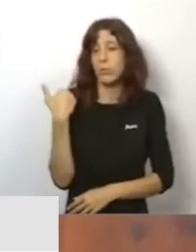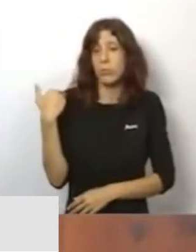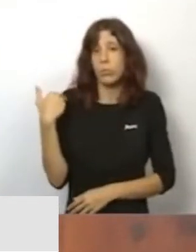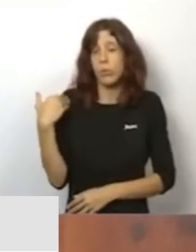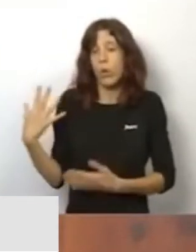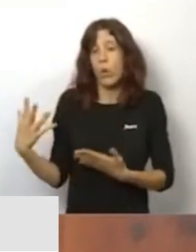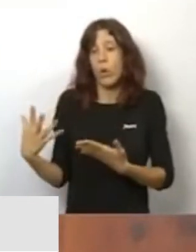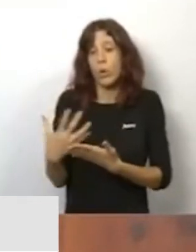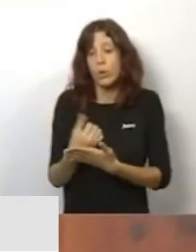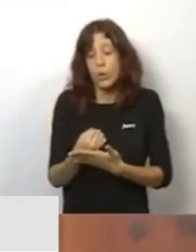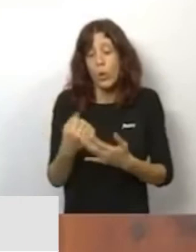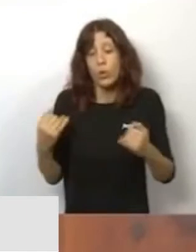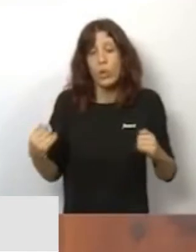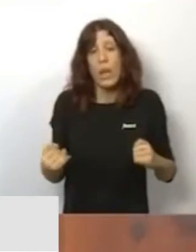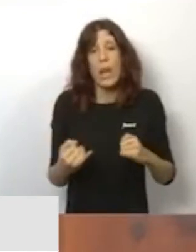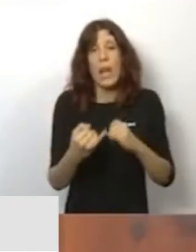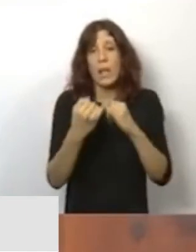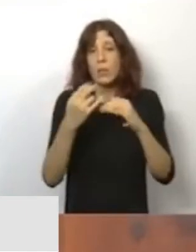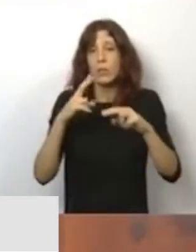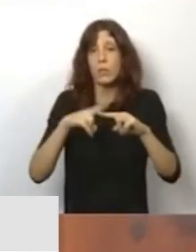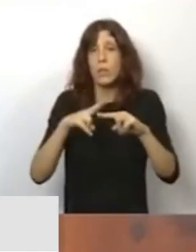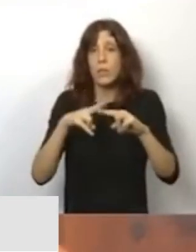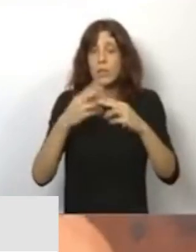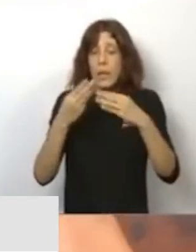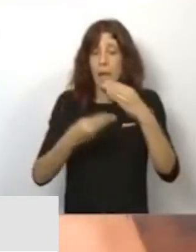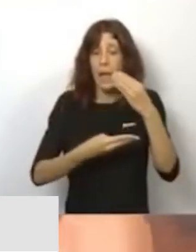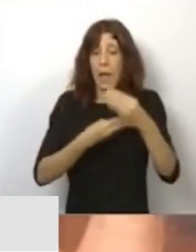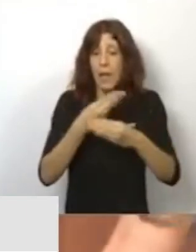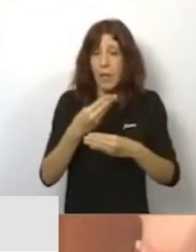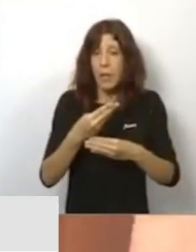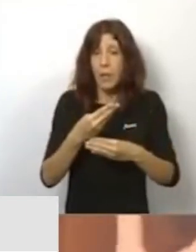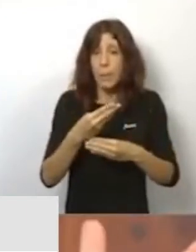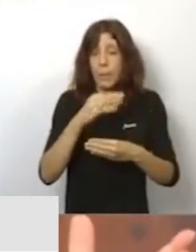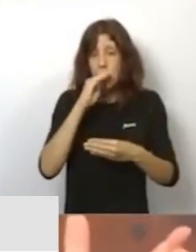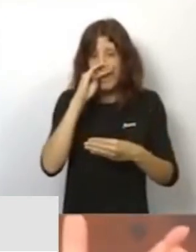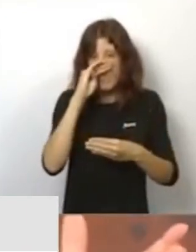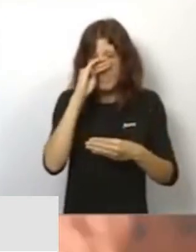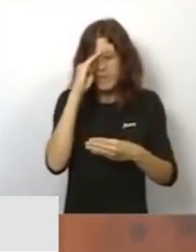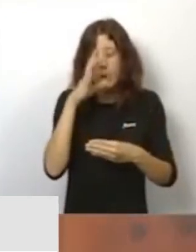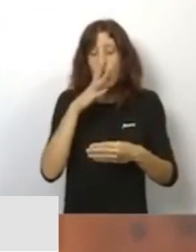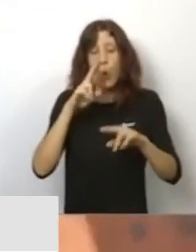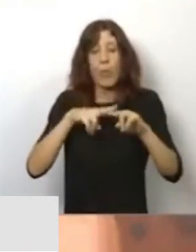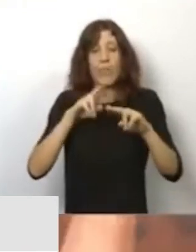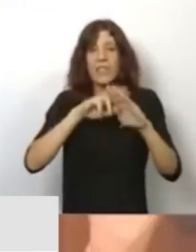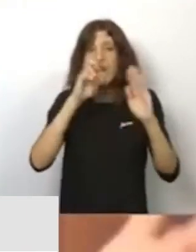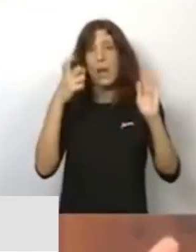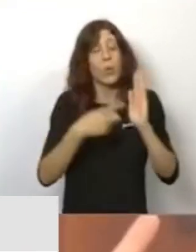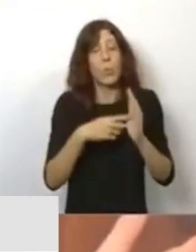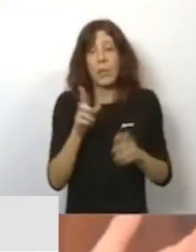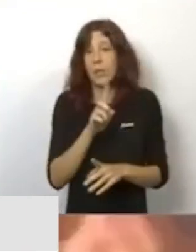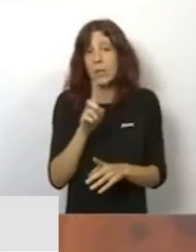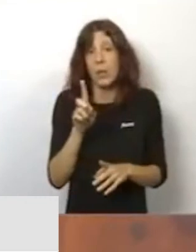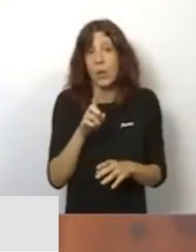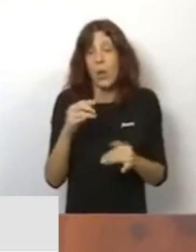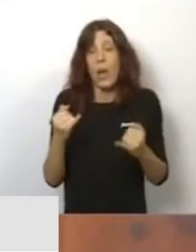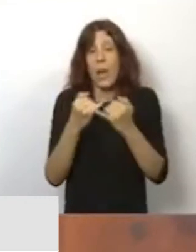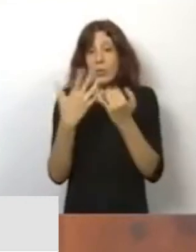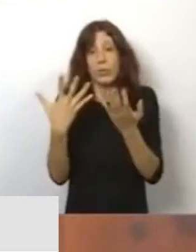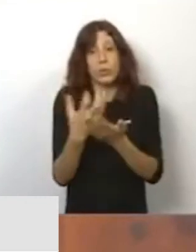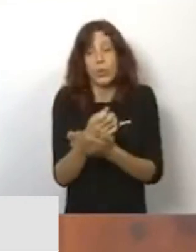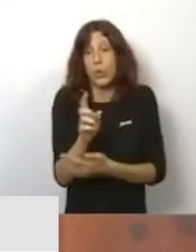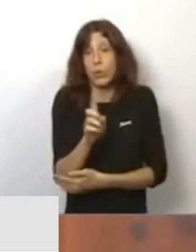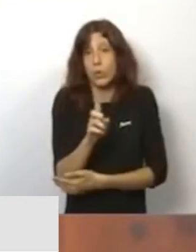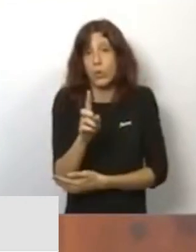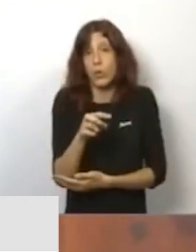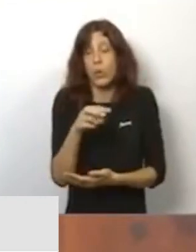aquellos actos que se desarrollen, porque no va a estar completa la fiesta, no van a estar todos los actos. Los que